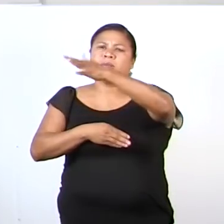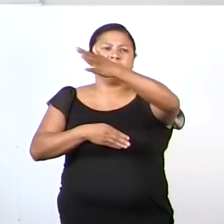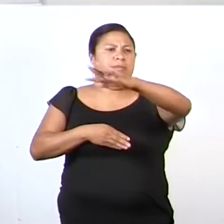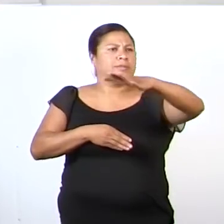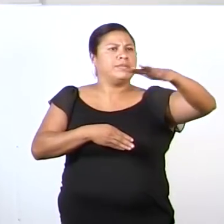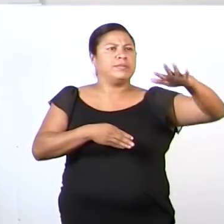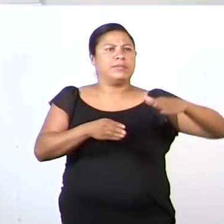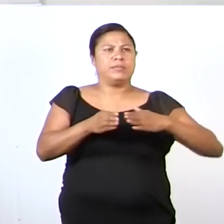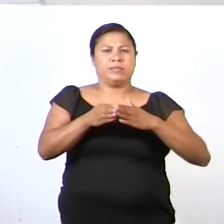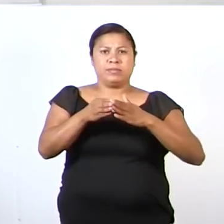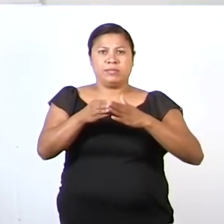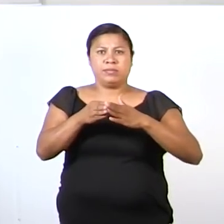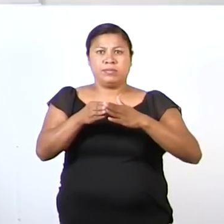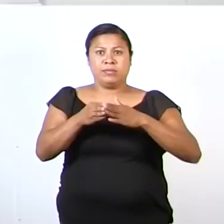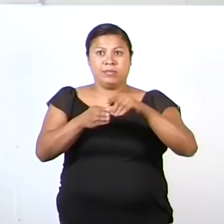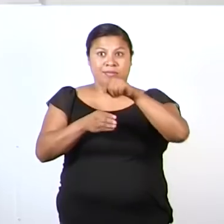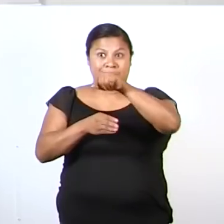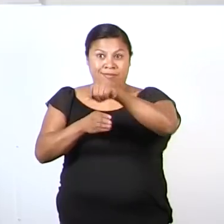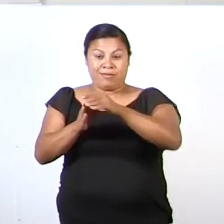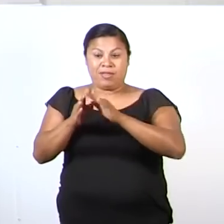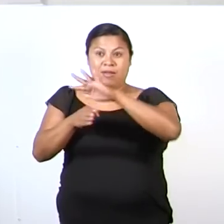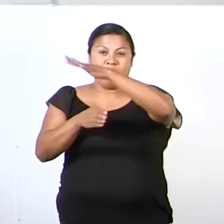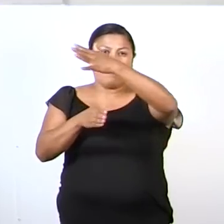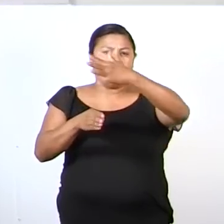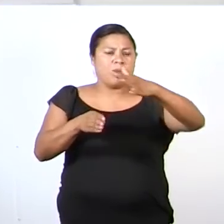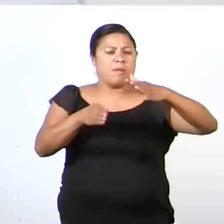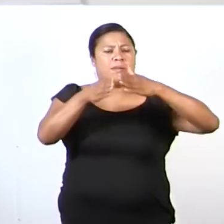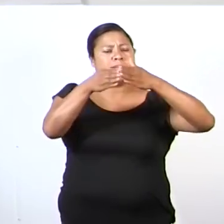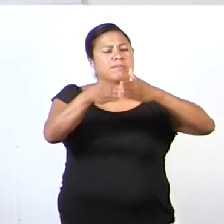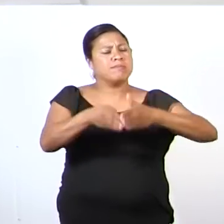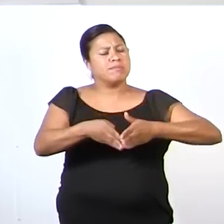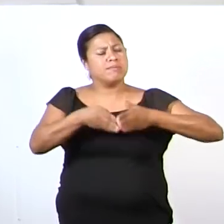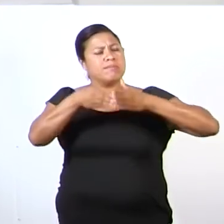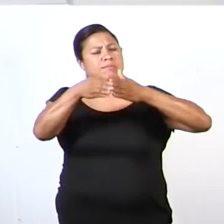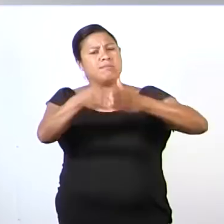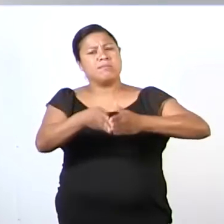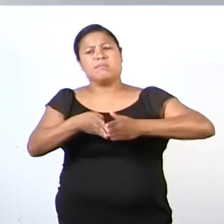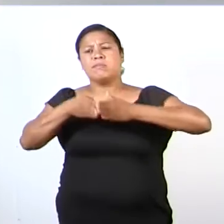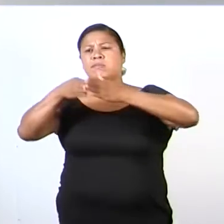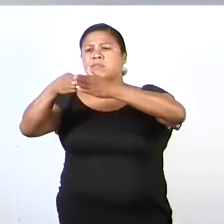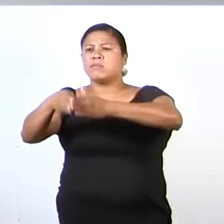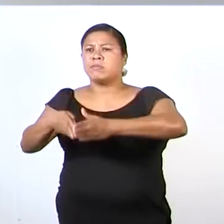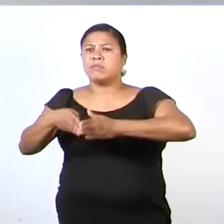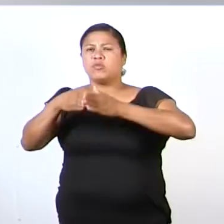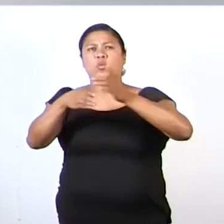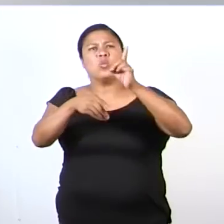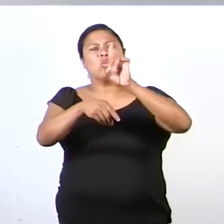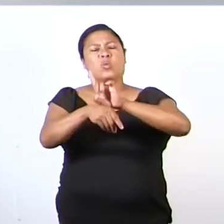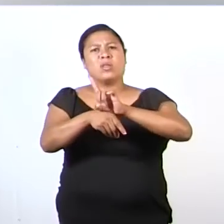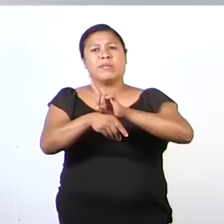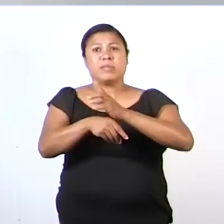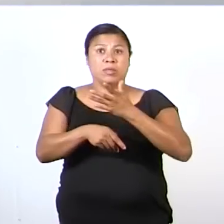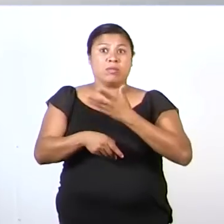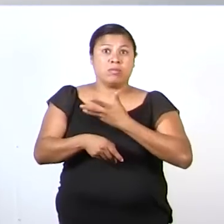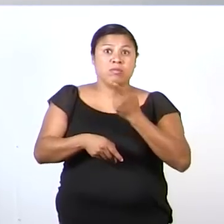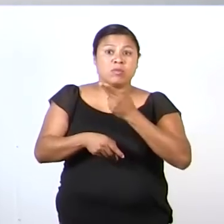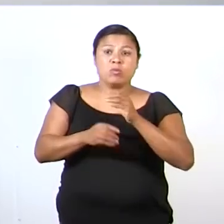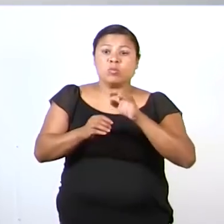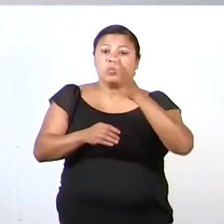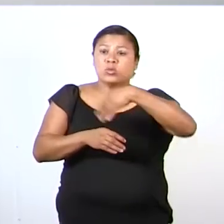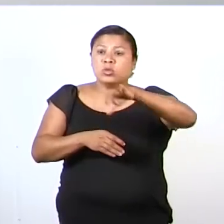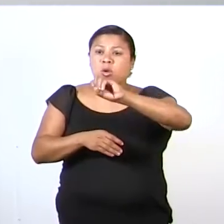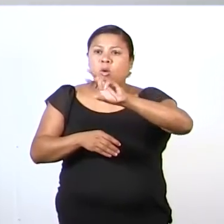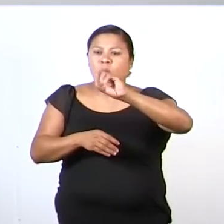En la mar navegaba y navegaba. Pero un día tenía que ir a buscar un tesoro,